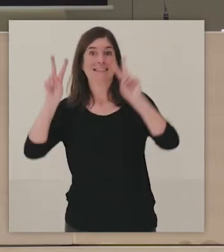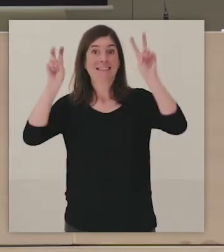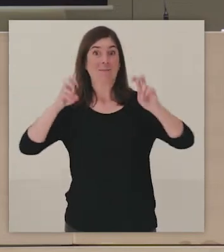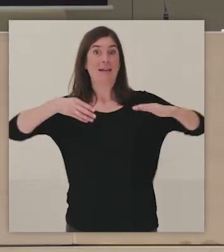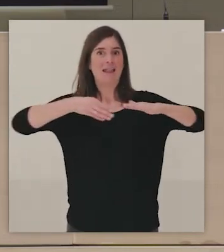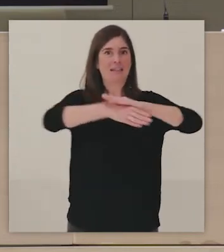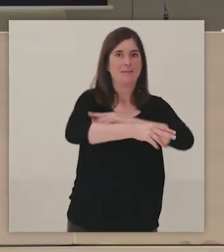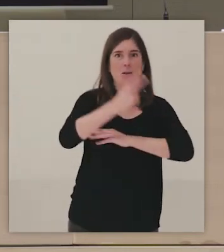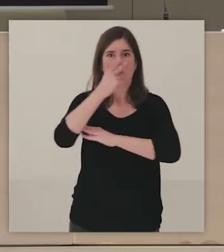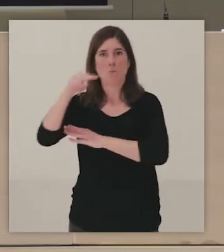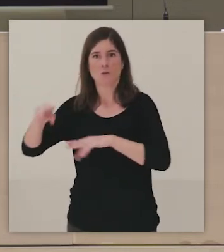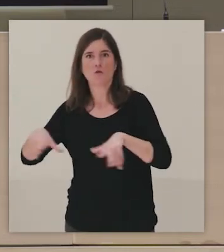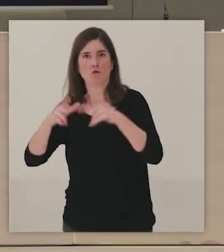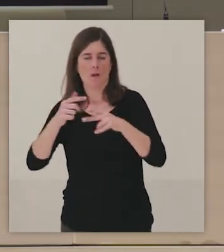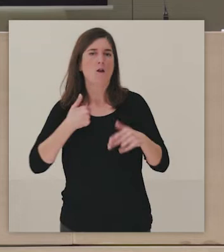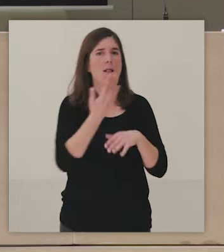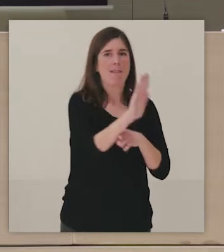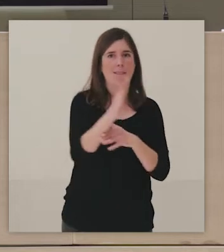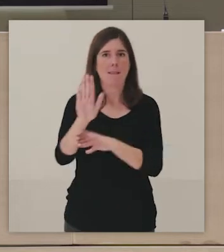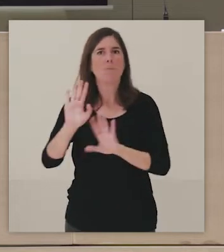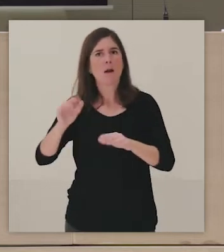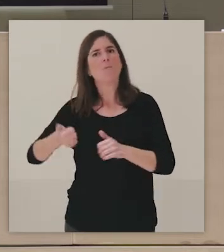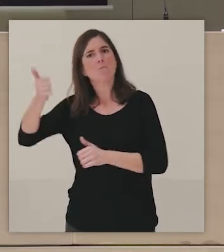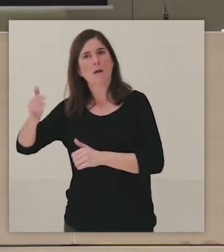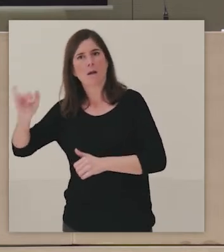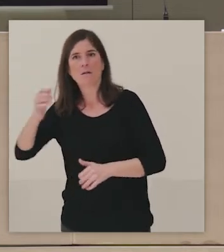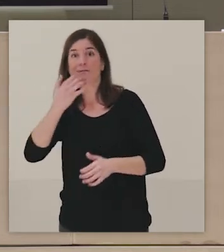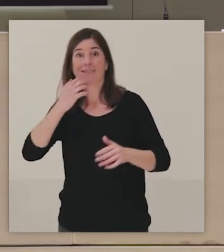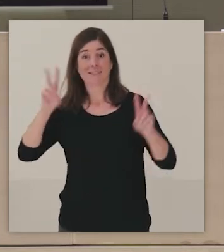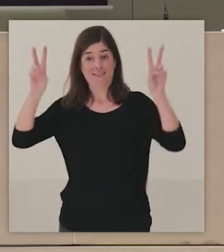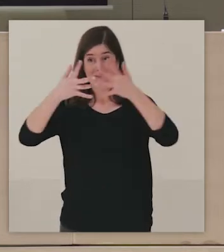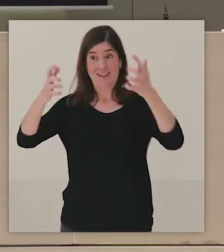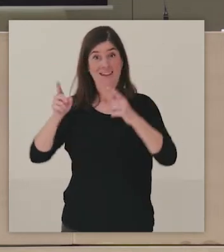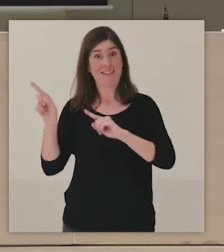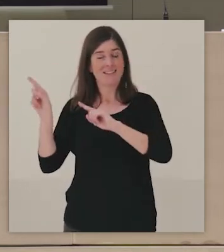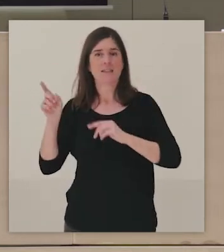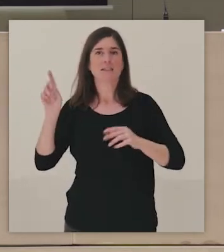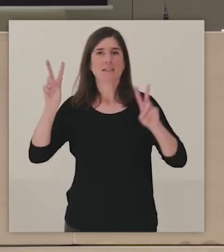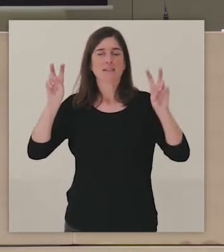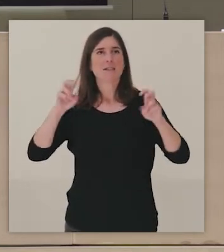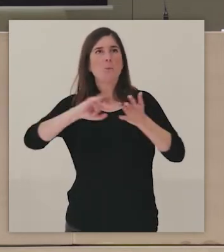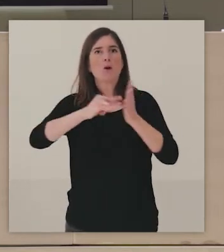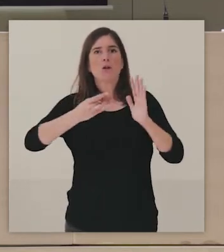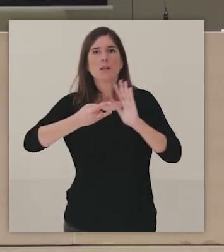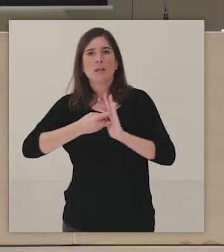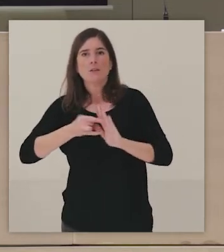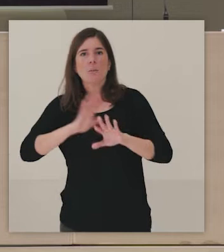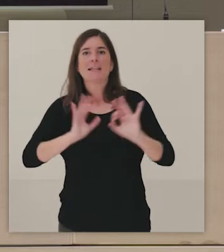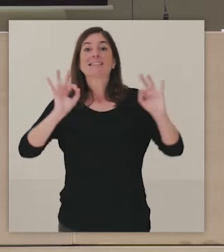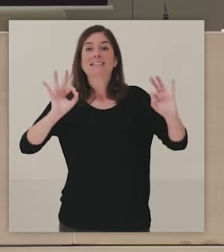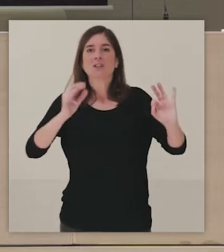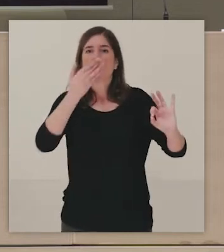accesibilidad o museo social, sino con todo. Este fragmento pertenece al proyecto Deslizar, que es un proyecto para escuela.